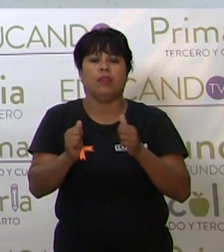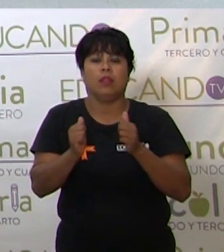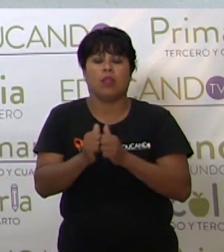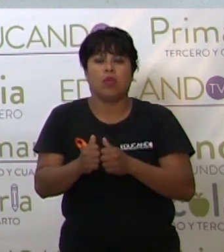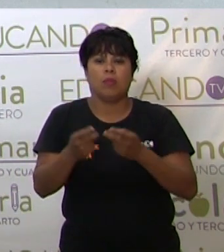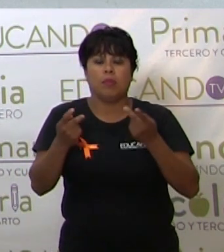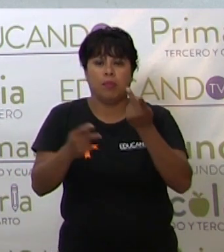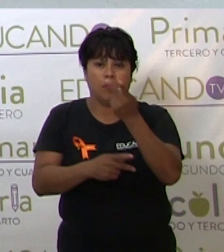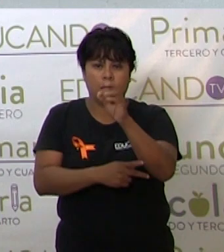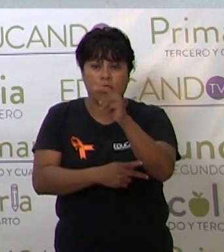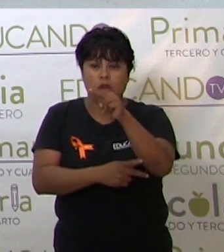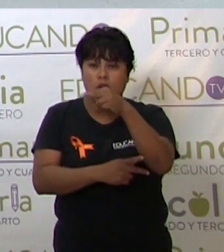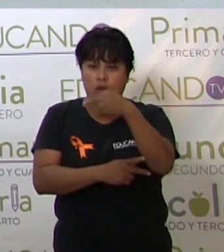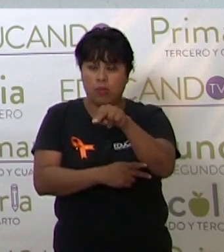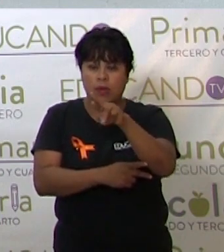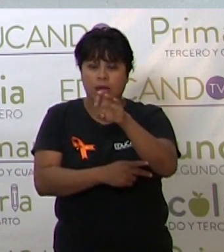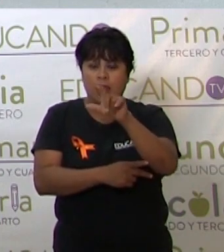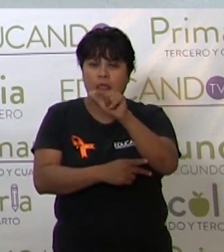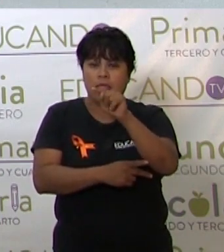con los pronombres relativos.